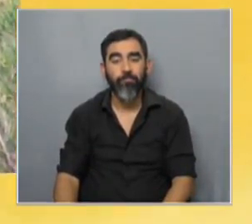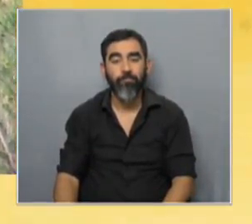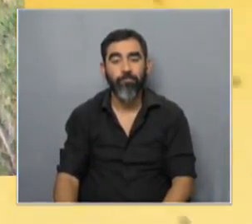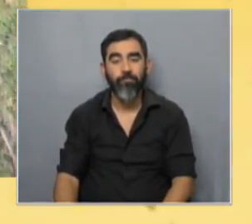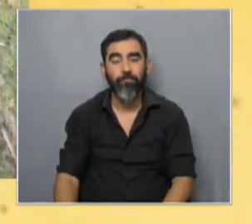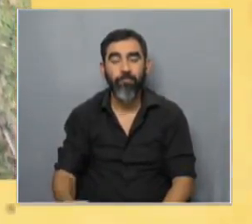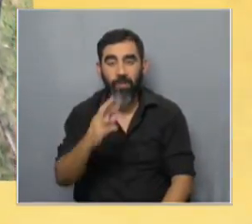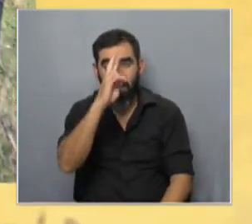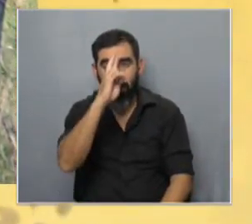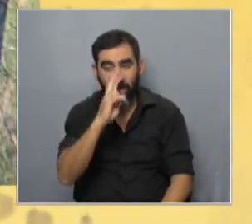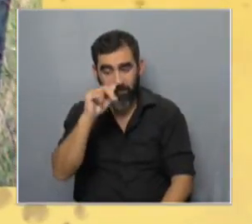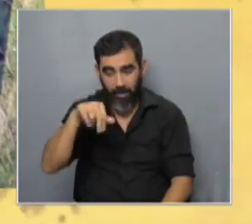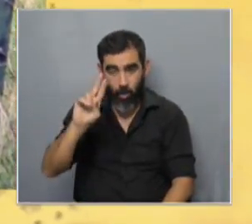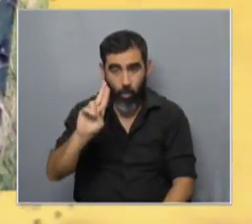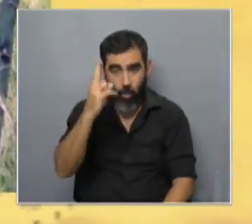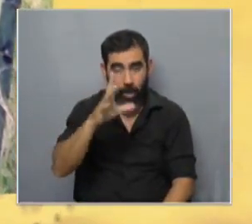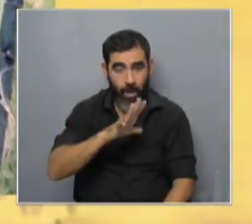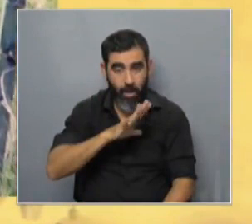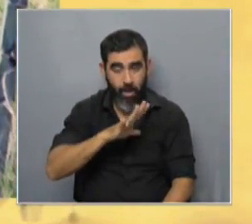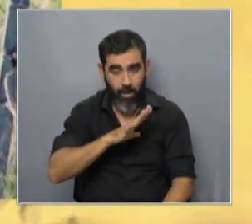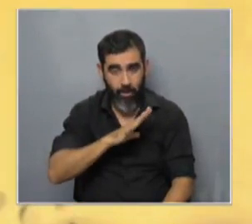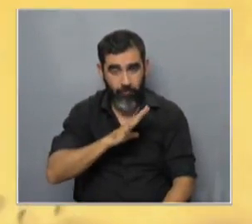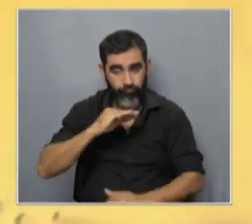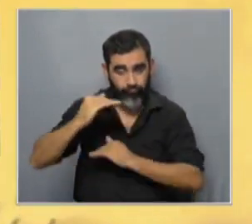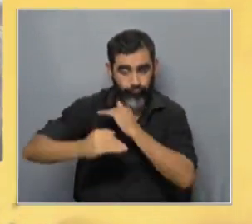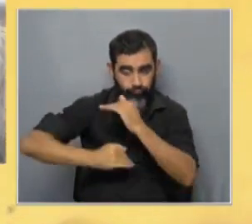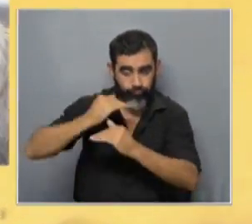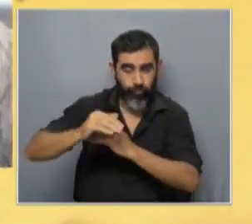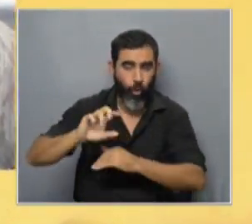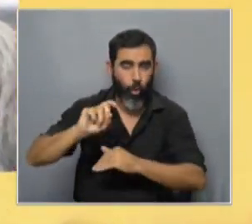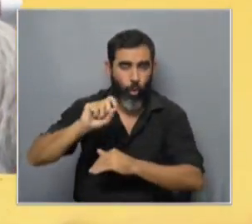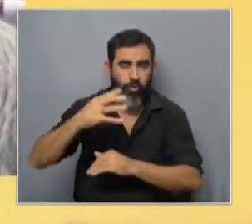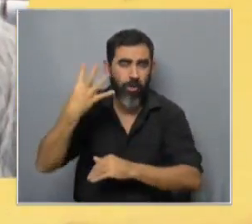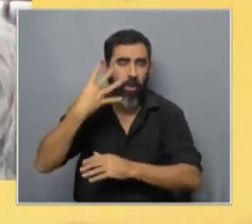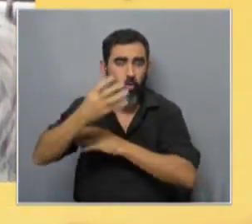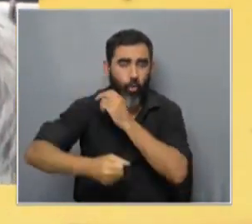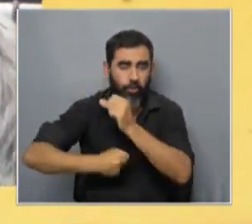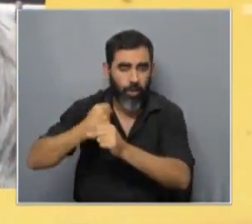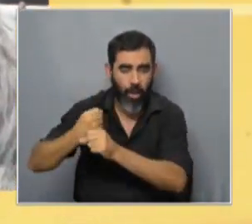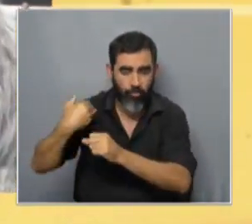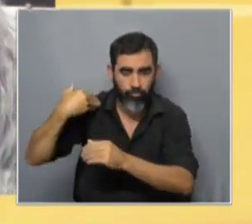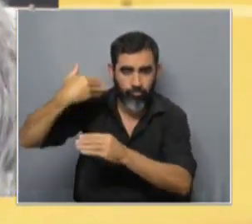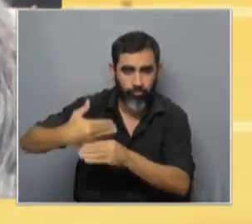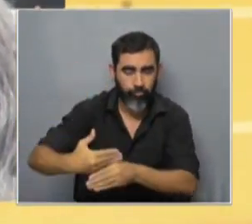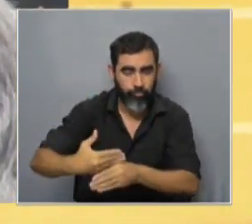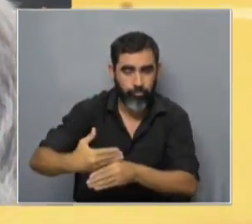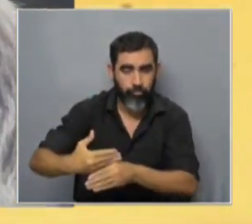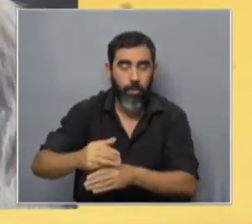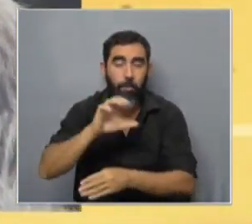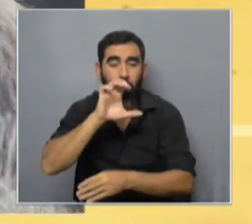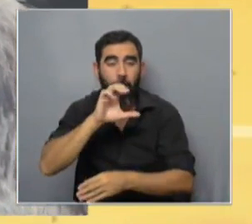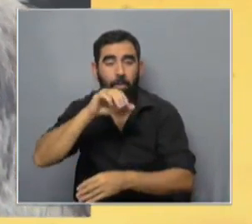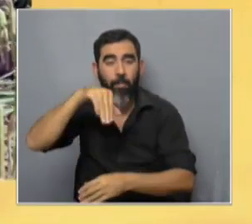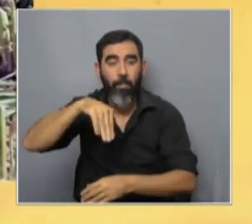las razas que tenemos acá en el Uruguay y que hemos desarrollado en los últimos 12 14 años han sido el perro